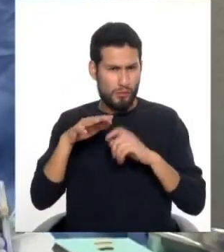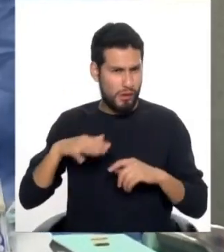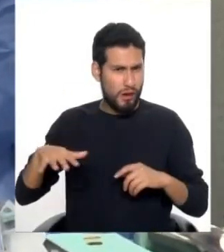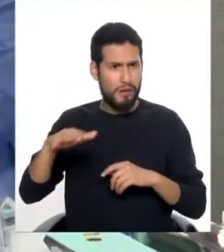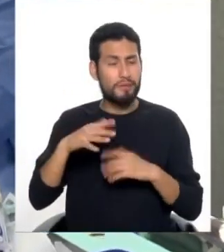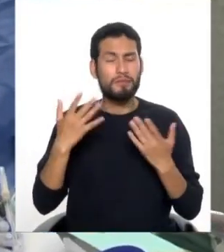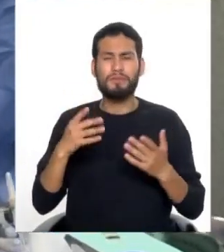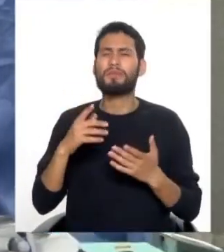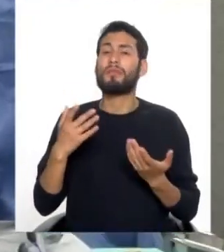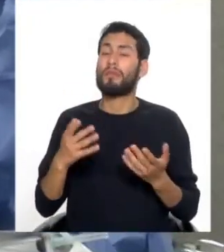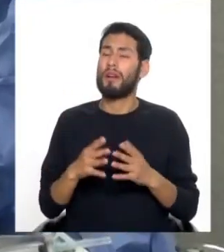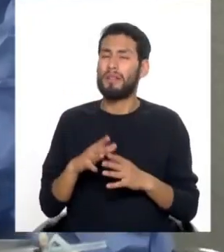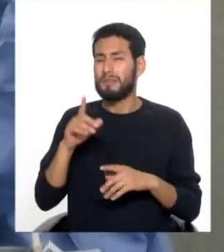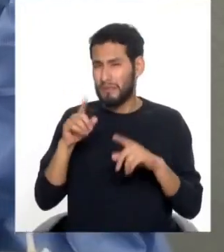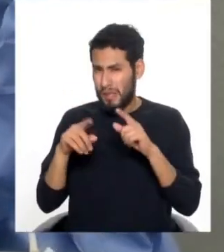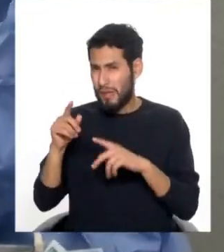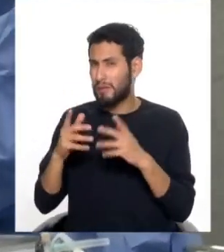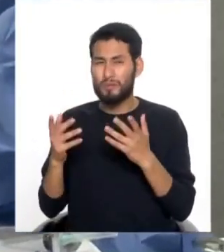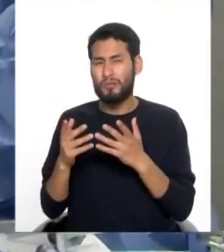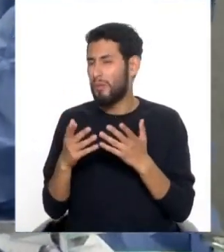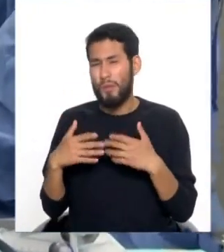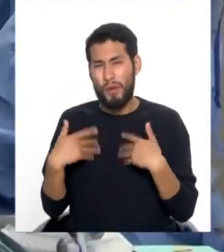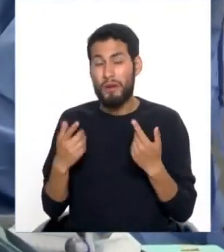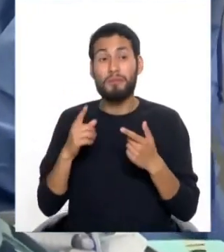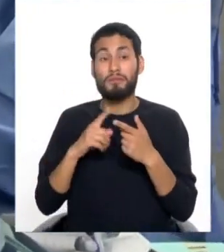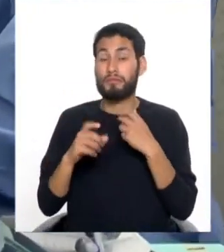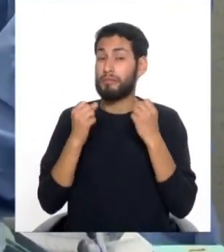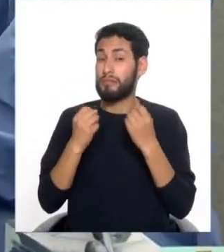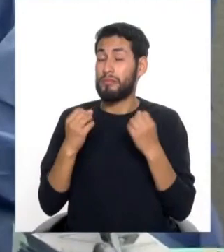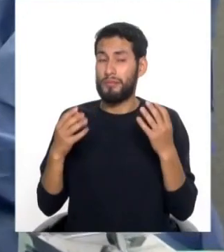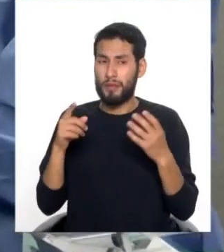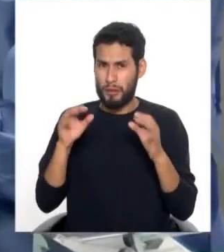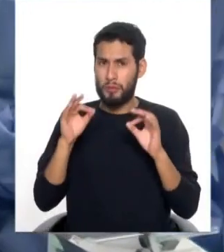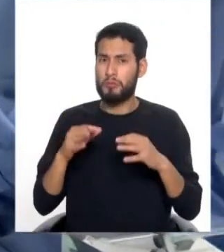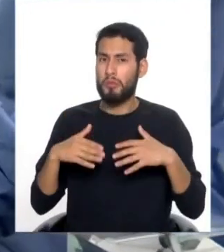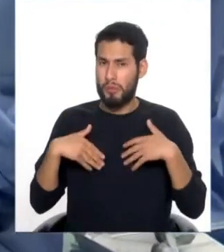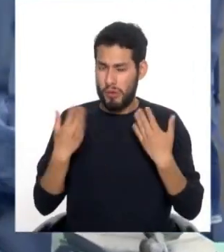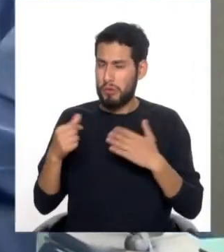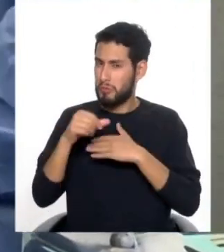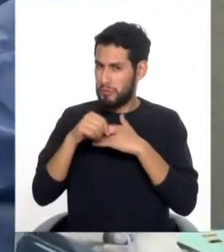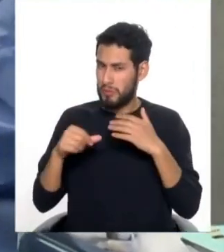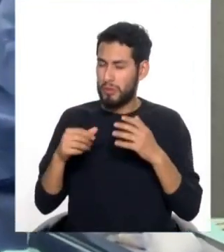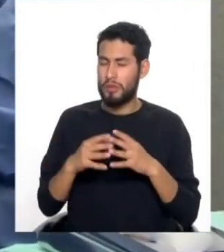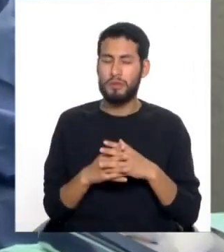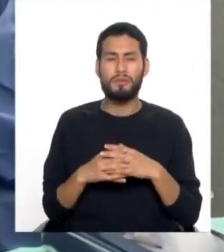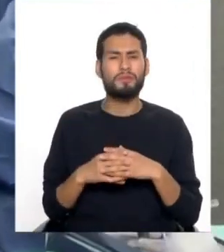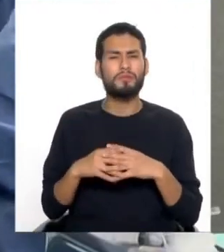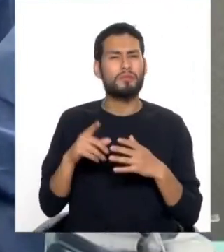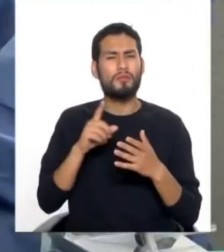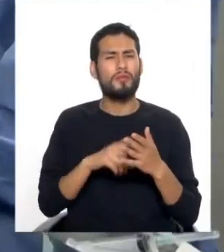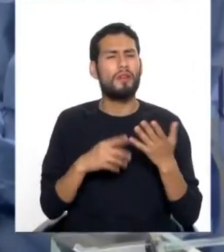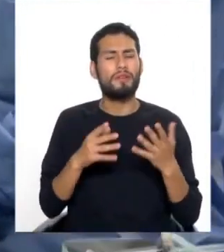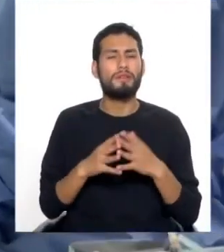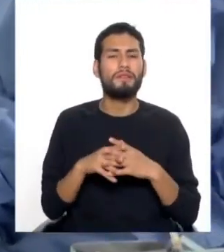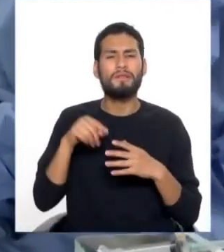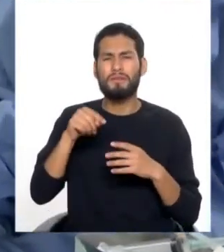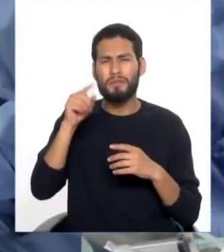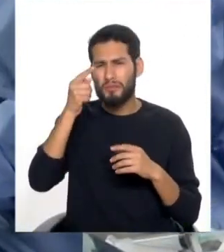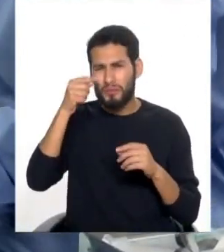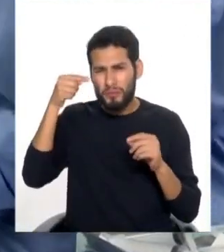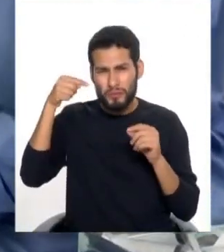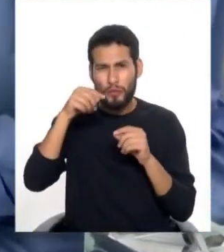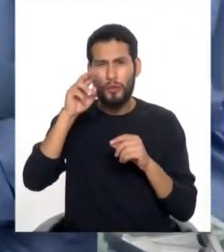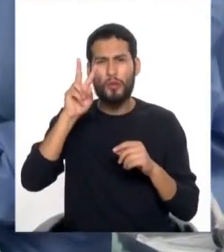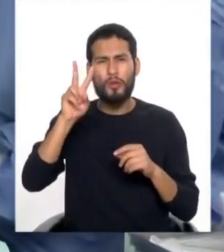Obviamente hay algunos casos que no van a entrar, pero la mayoría son aptos para ese tipo de cirugía. Es una técnica que se realiza una incisión pequeña de 2